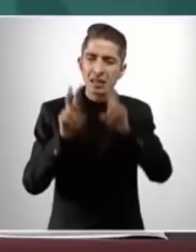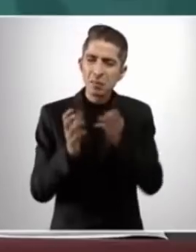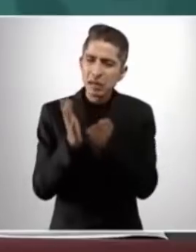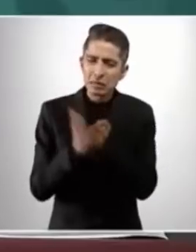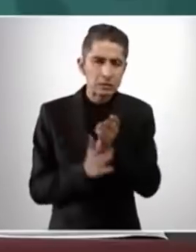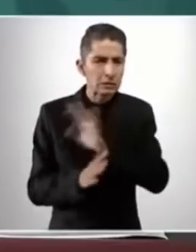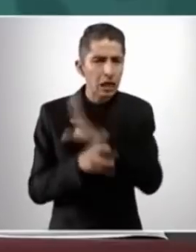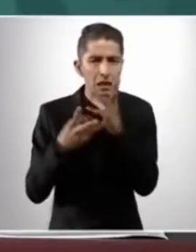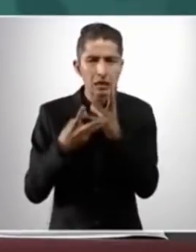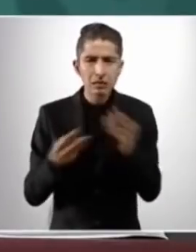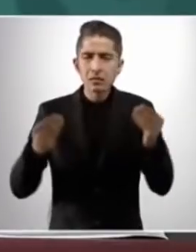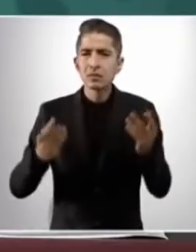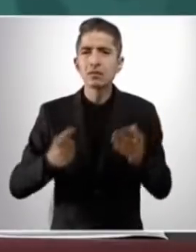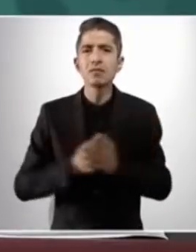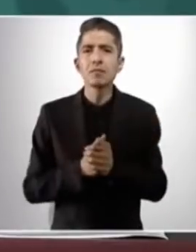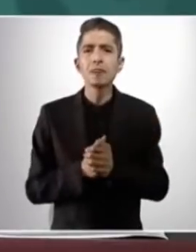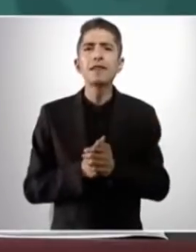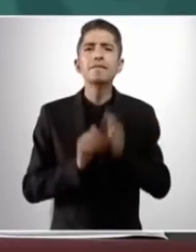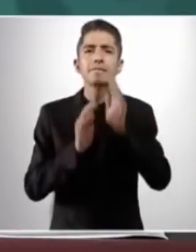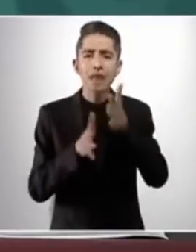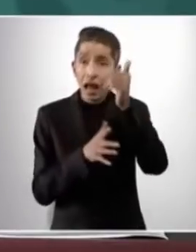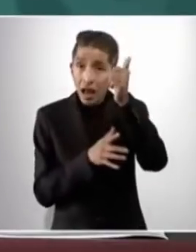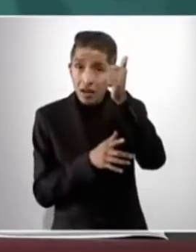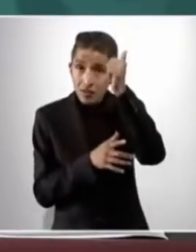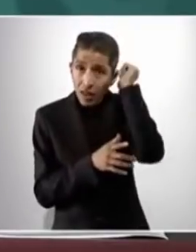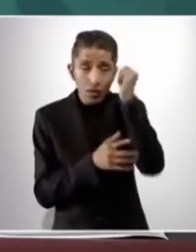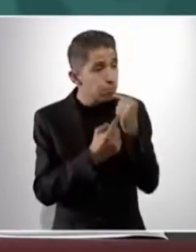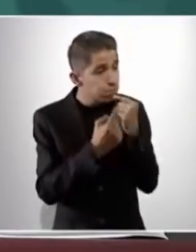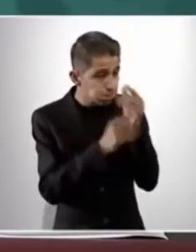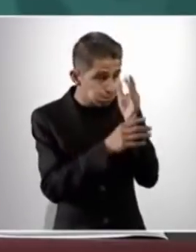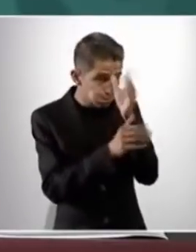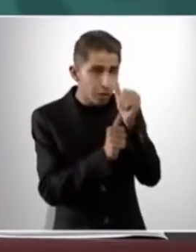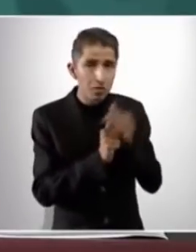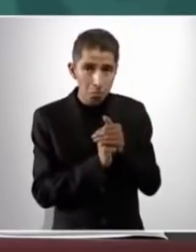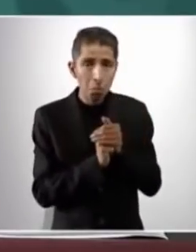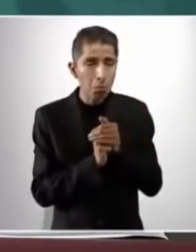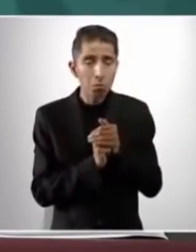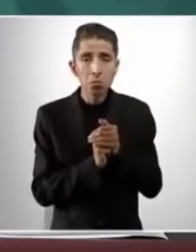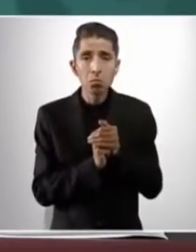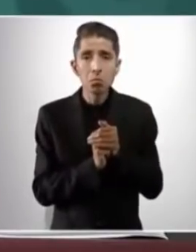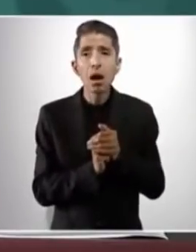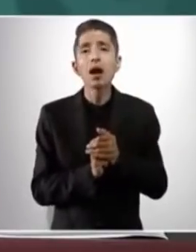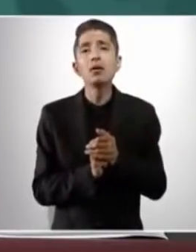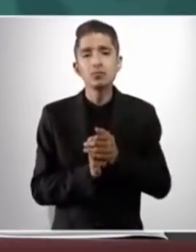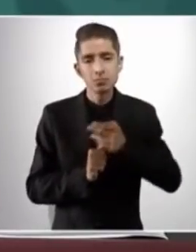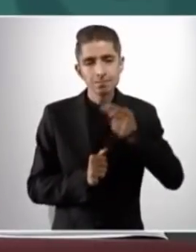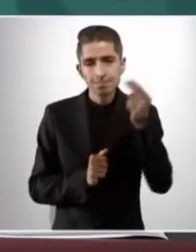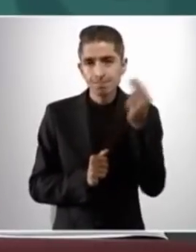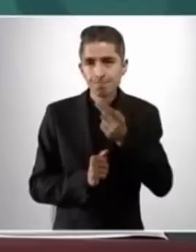Hemos convenido con Alfredo de que se va a tener una